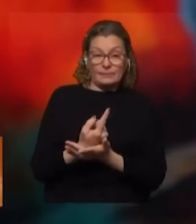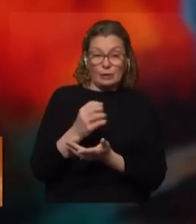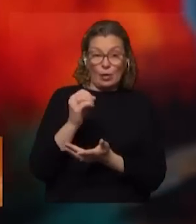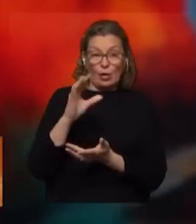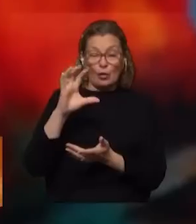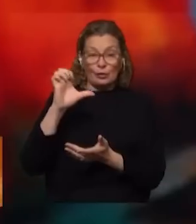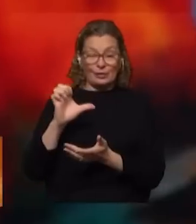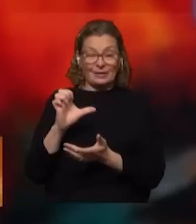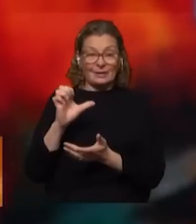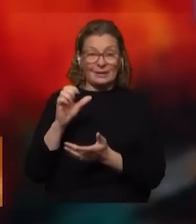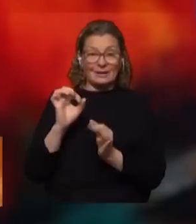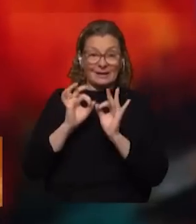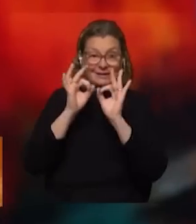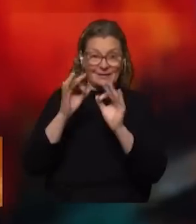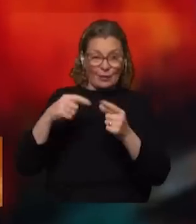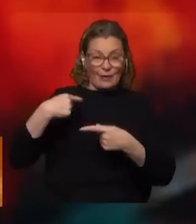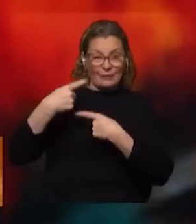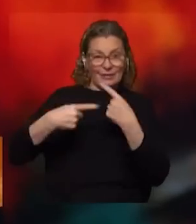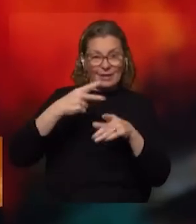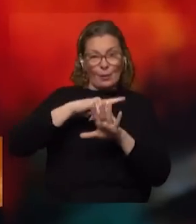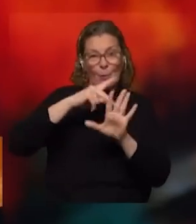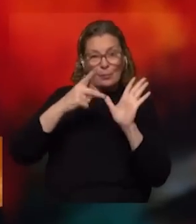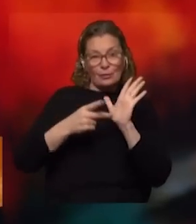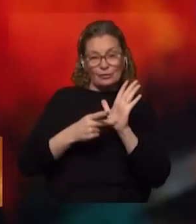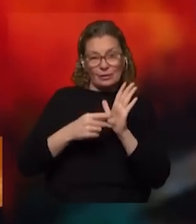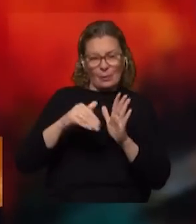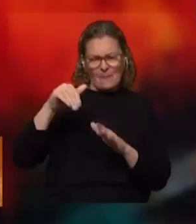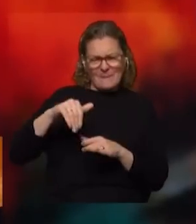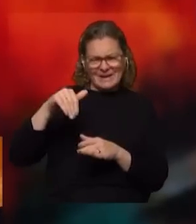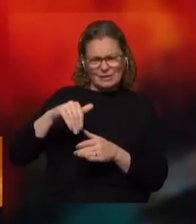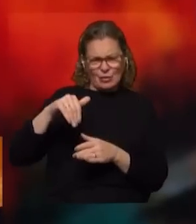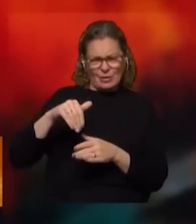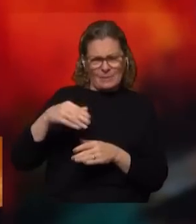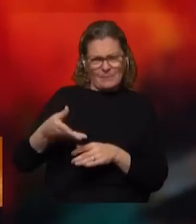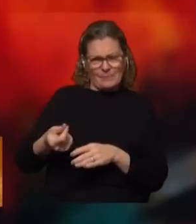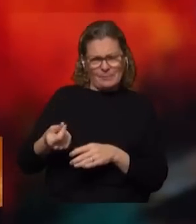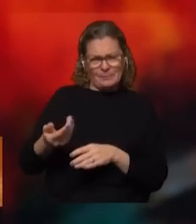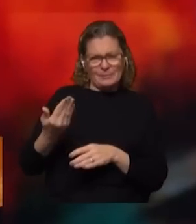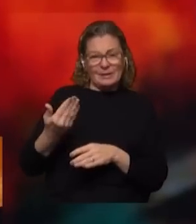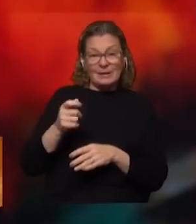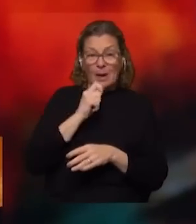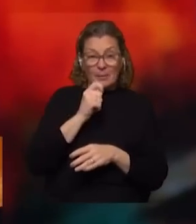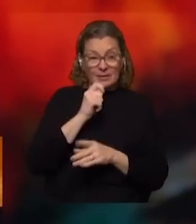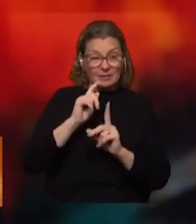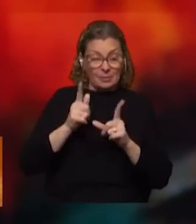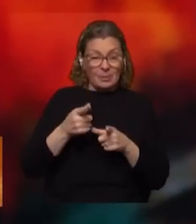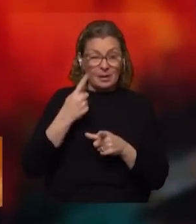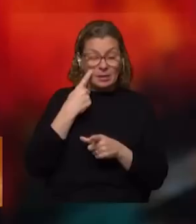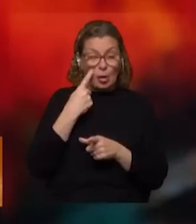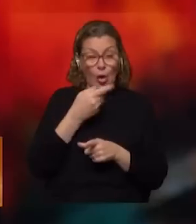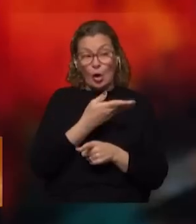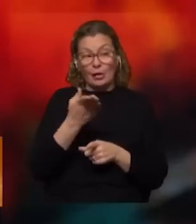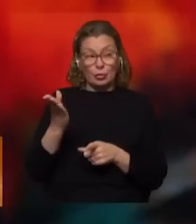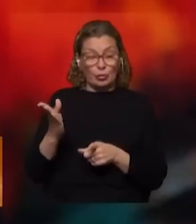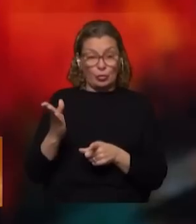pretendía y pretendió y logró avanzar sobre un proyecto millonario, y también de la prensa para poner justamente en conocimiento,